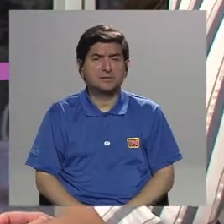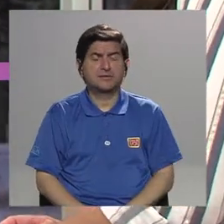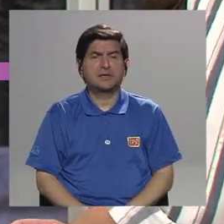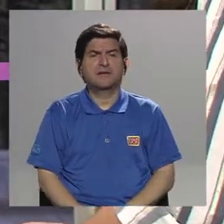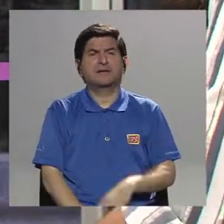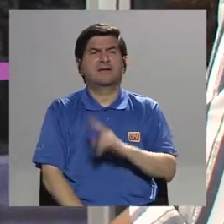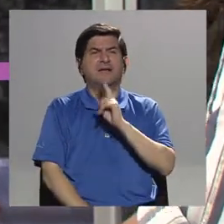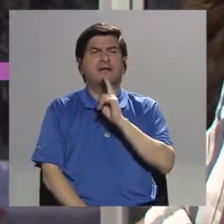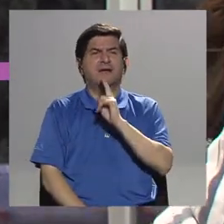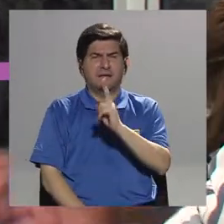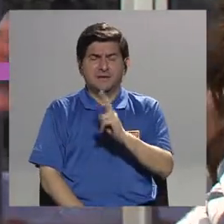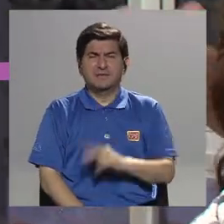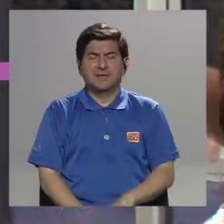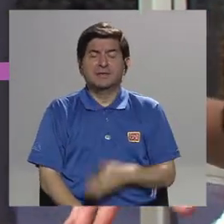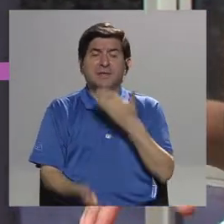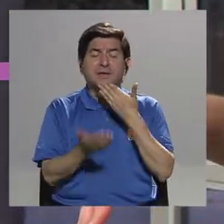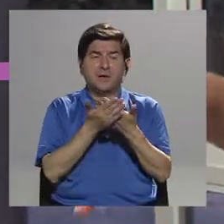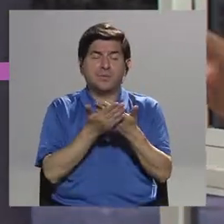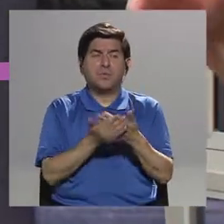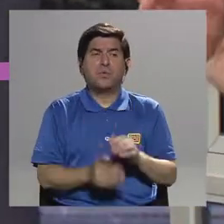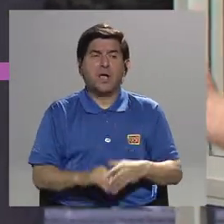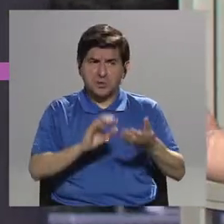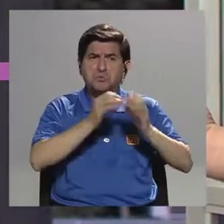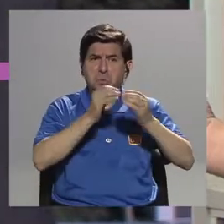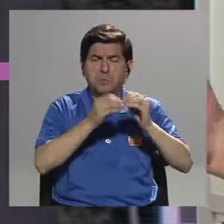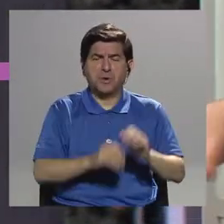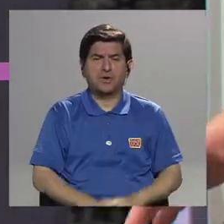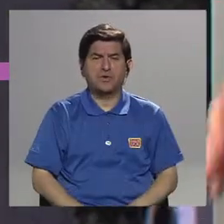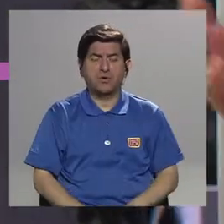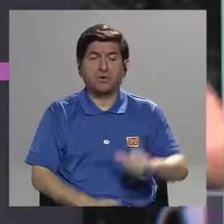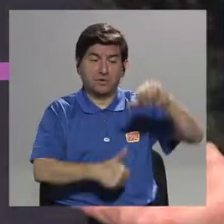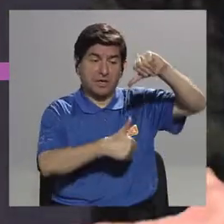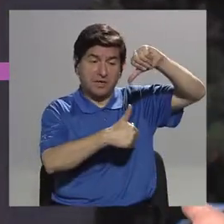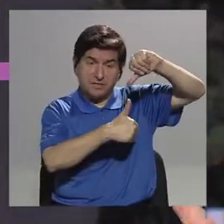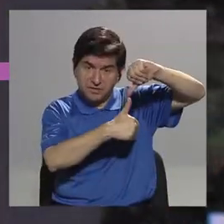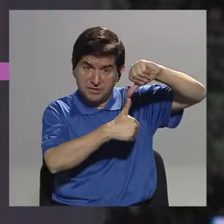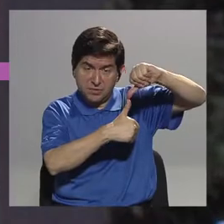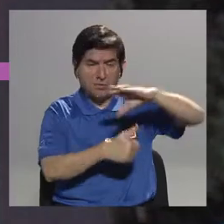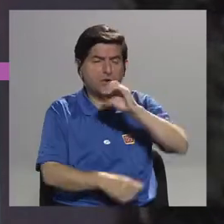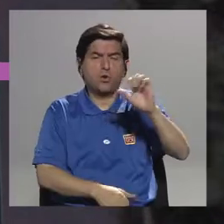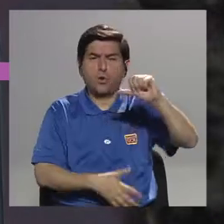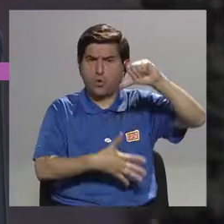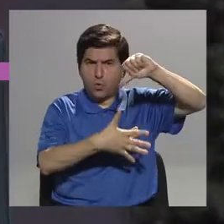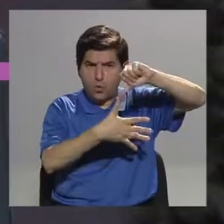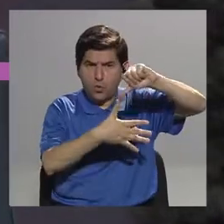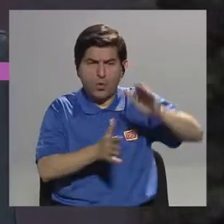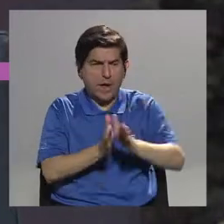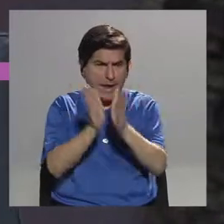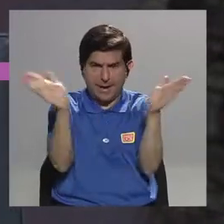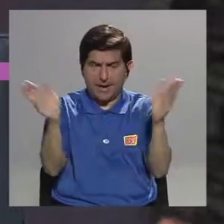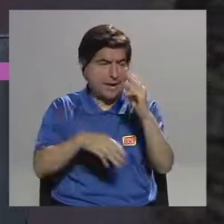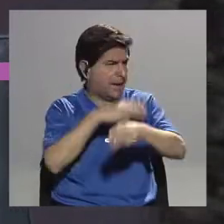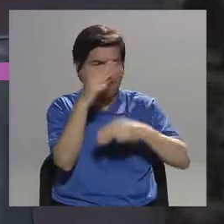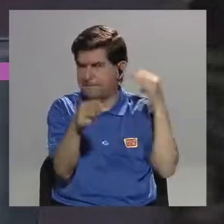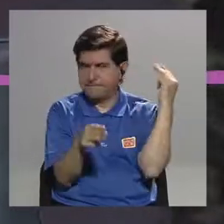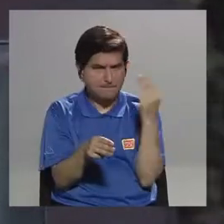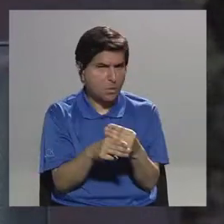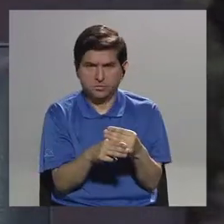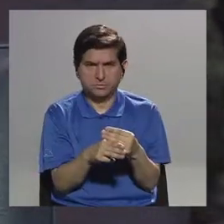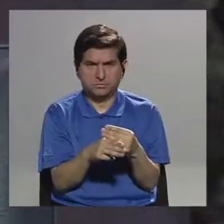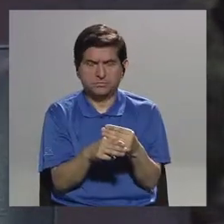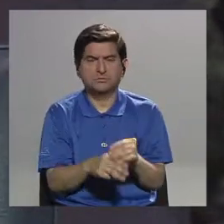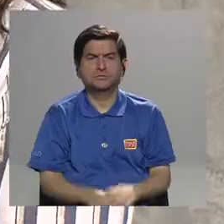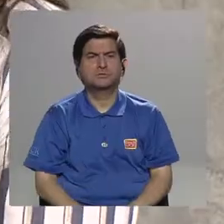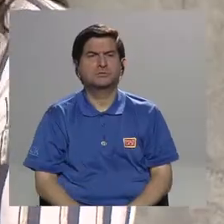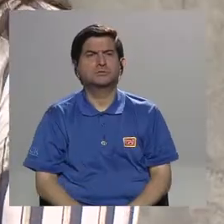buena proporción, porque a nivel centroamericano y suramericano, en general, a nivel mundial, la capacidad que tienen las